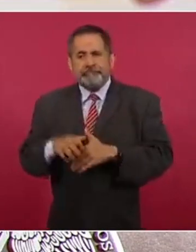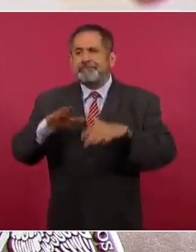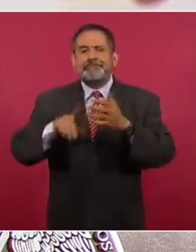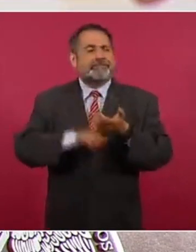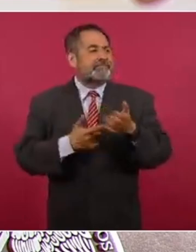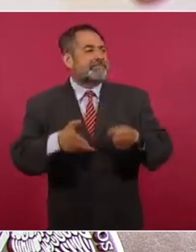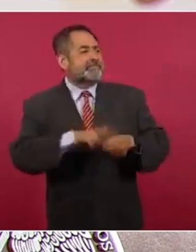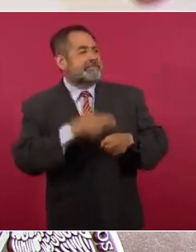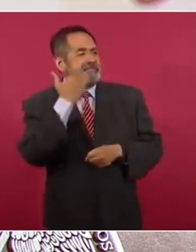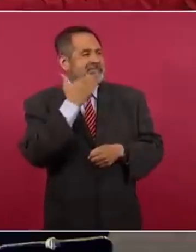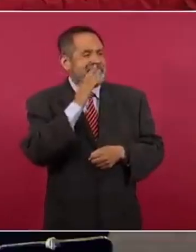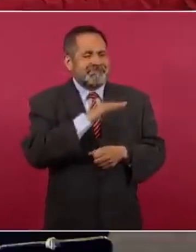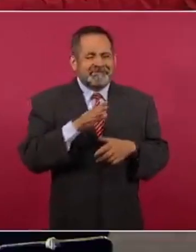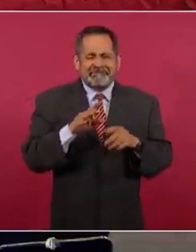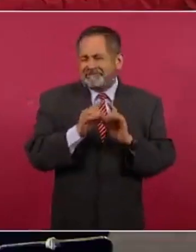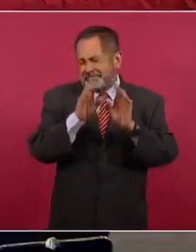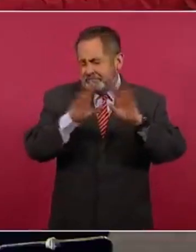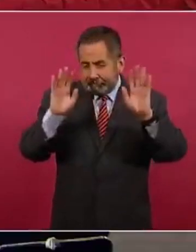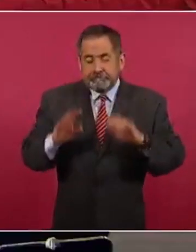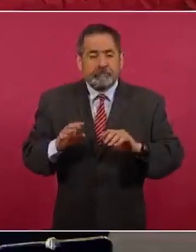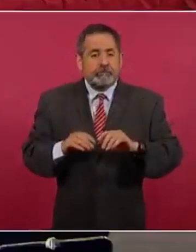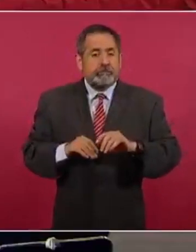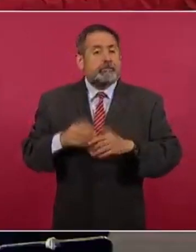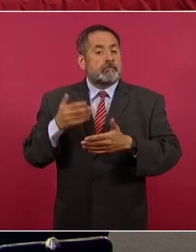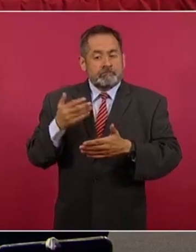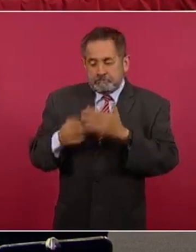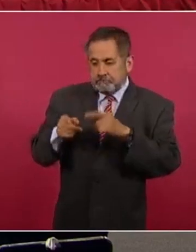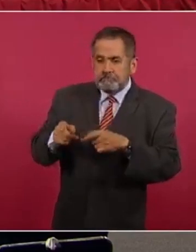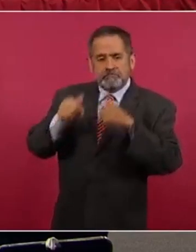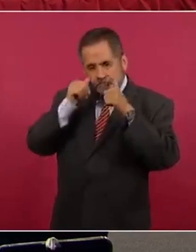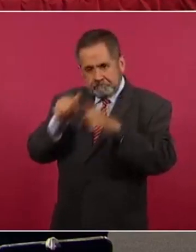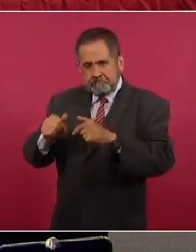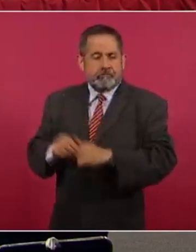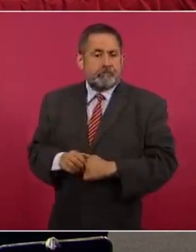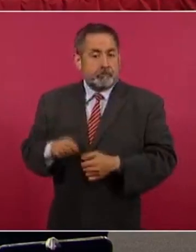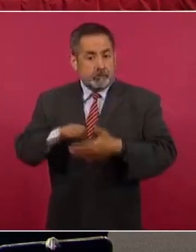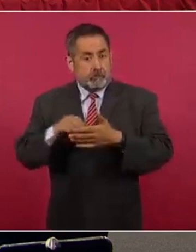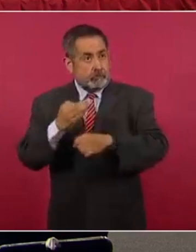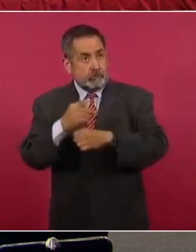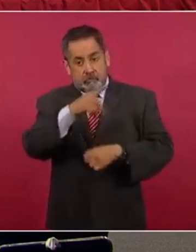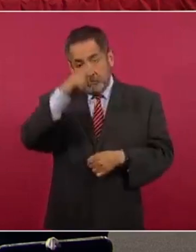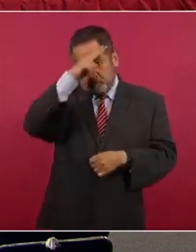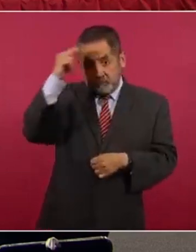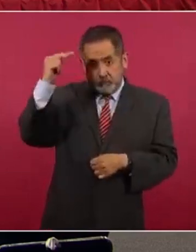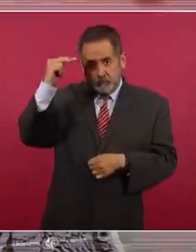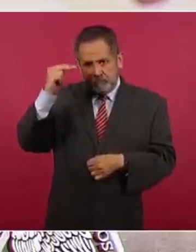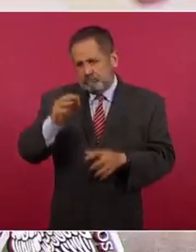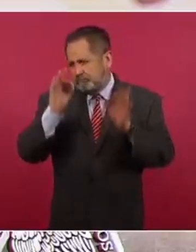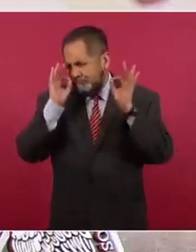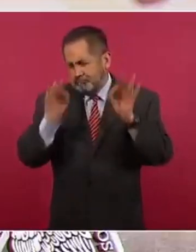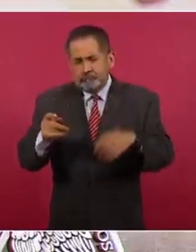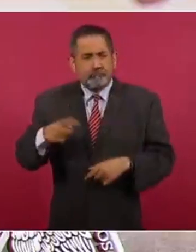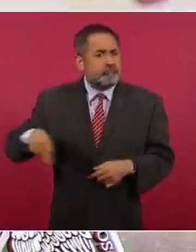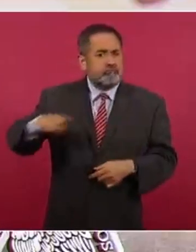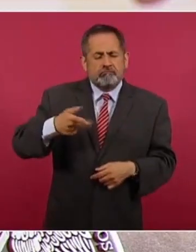en mal estado, por diferentes razones. Y la verdad que en el caso de Nayarit hemos encontrado mucha vocación de